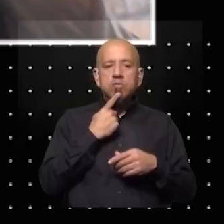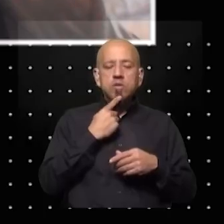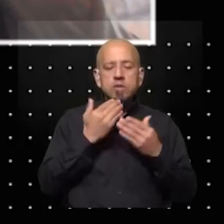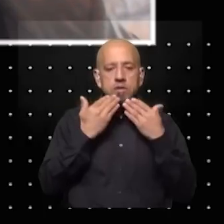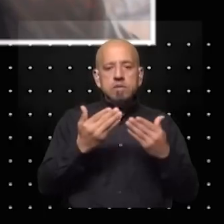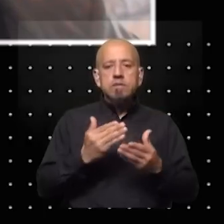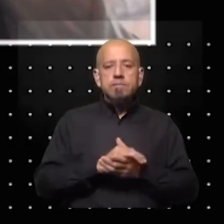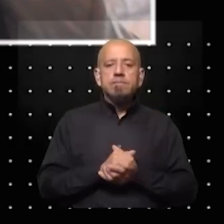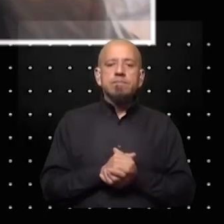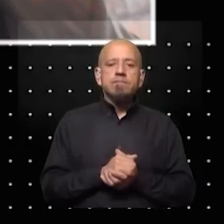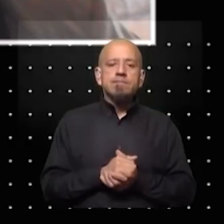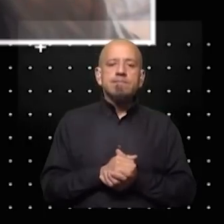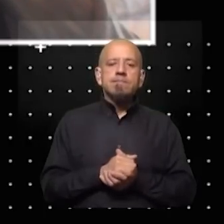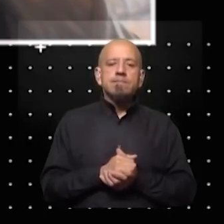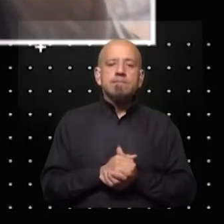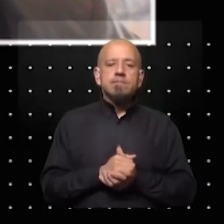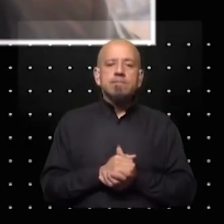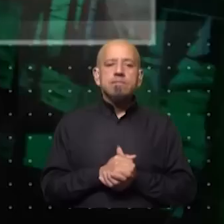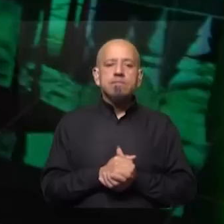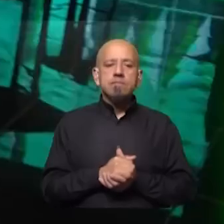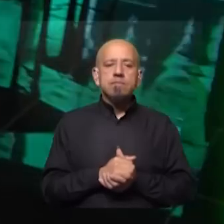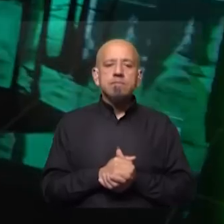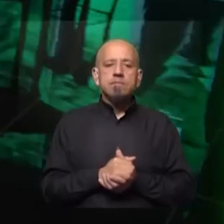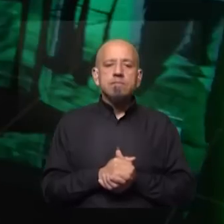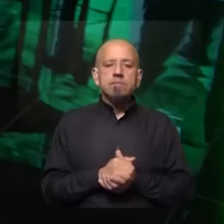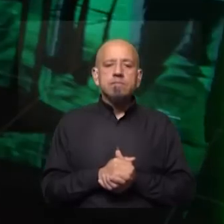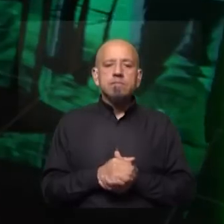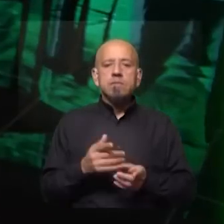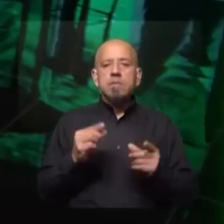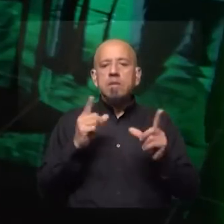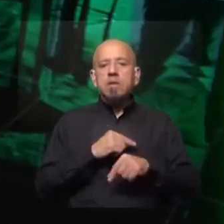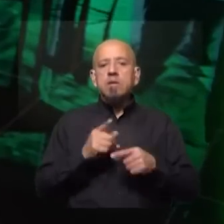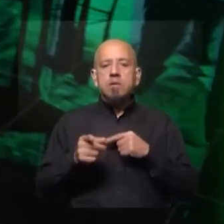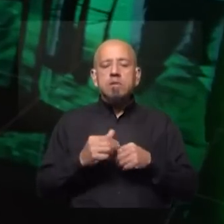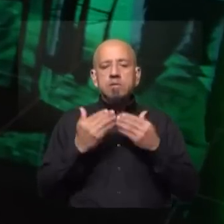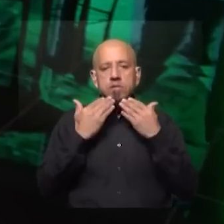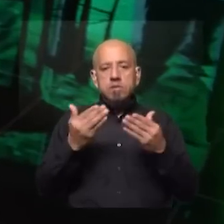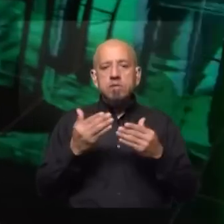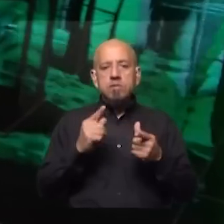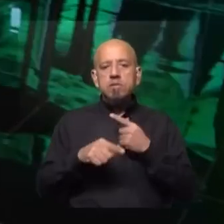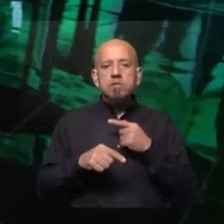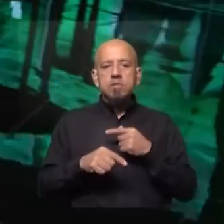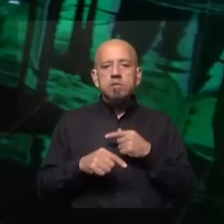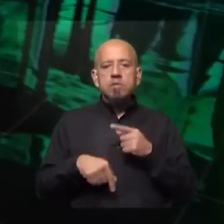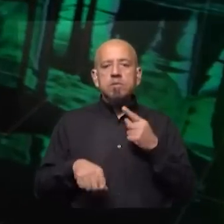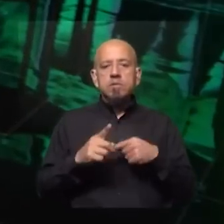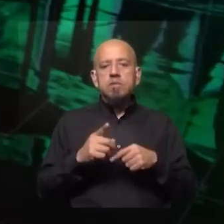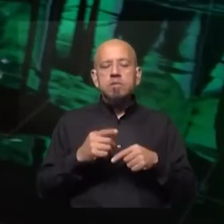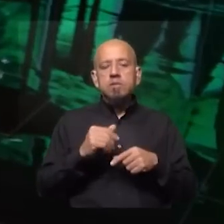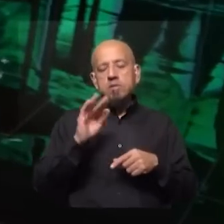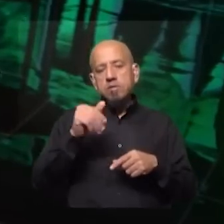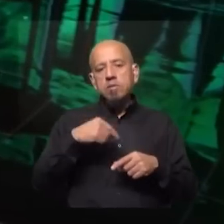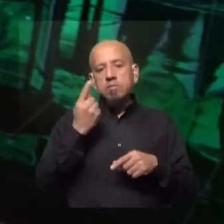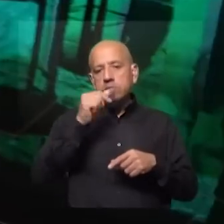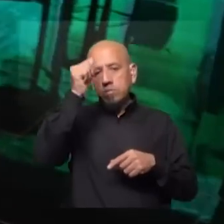por acompañarnos muchas gracias gracias a ustedes un abrazo nos vamos a la sola nos vamos nos vamos rápidamente muchísimas gracias por acompañarnos en este programa de Sin Fronteras hasta el